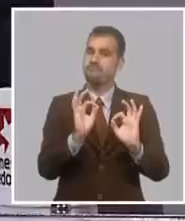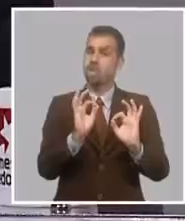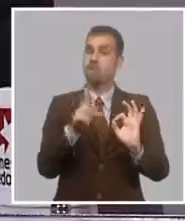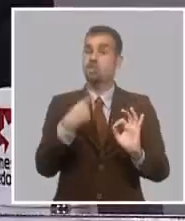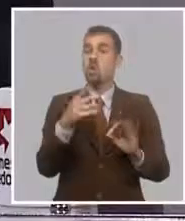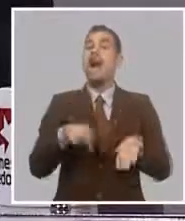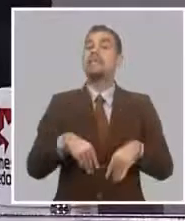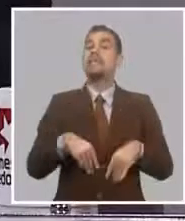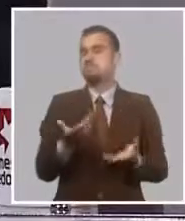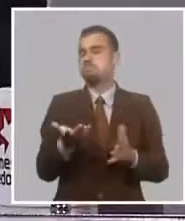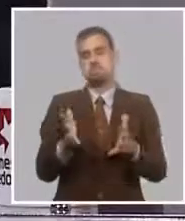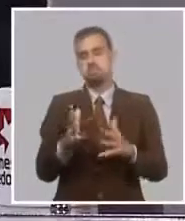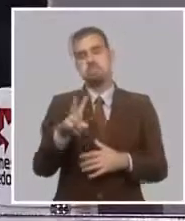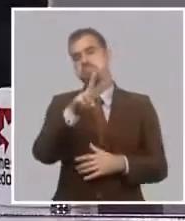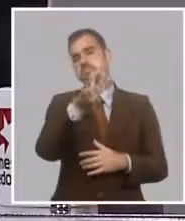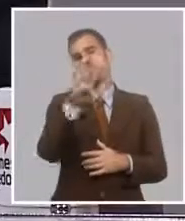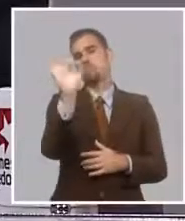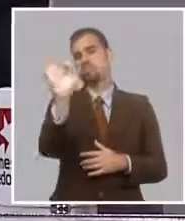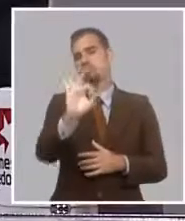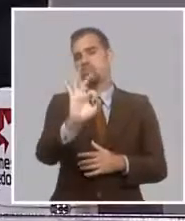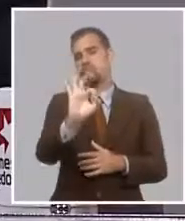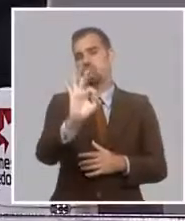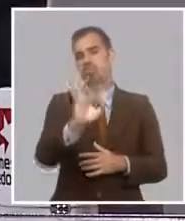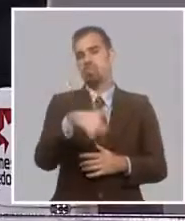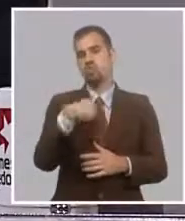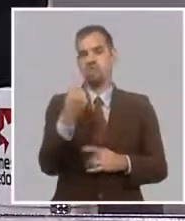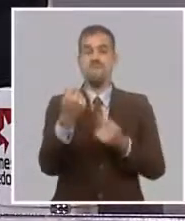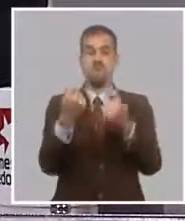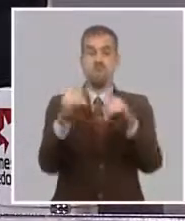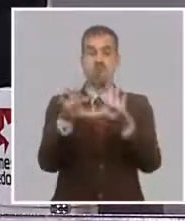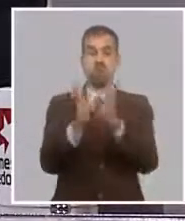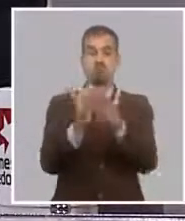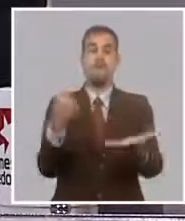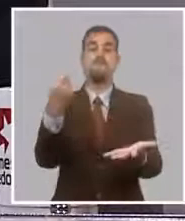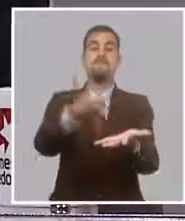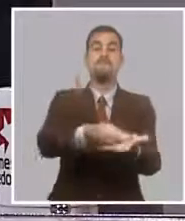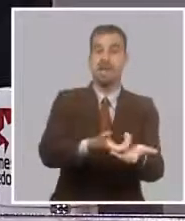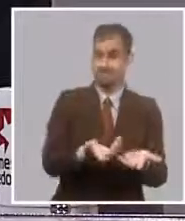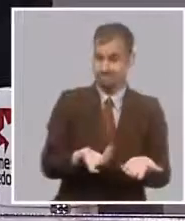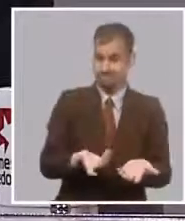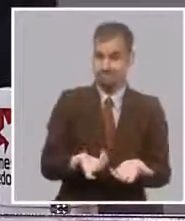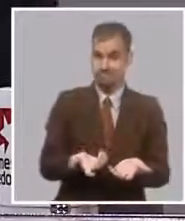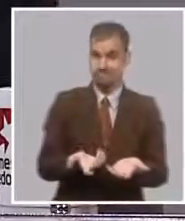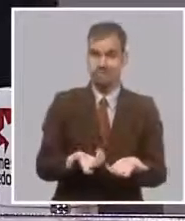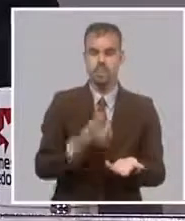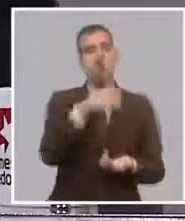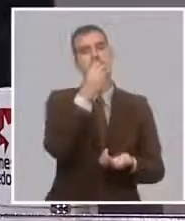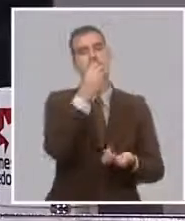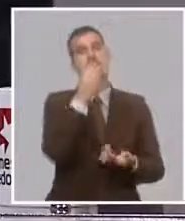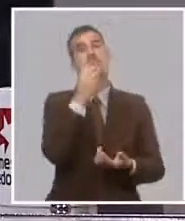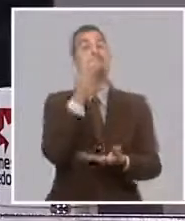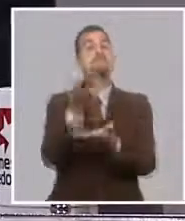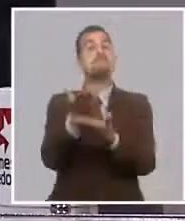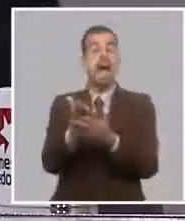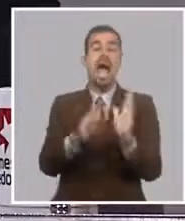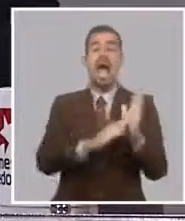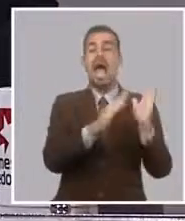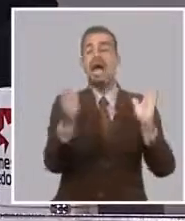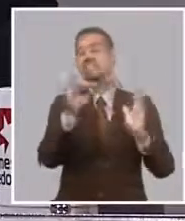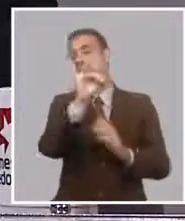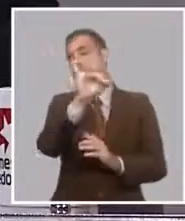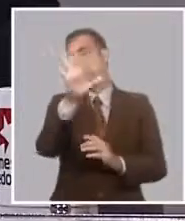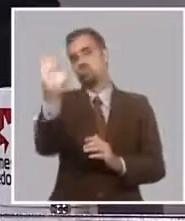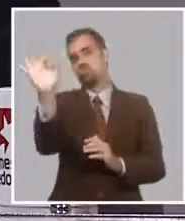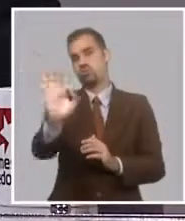asumir como mínimo un 25% del financiamiento que otorgan. O sea, que pueden pedir garantía hasta un 75%. Por